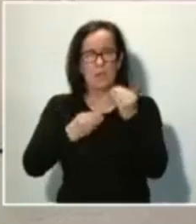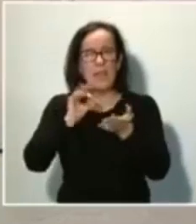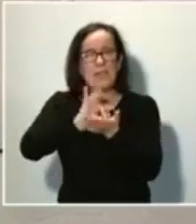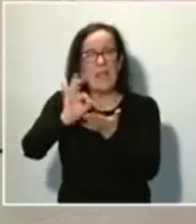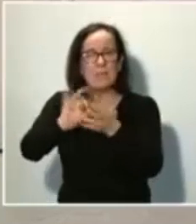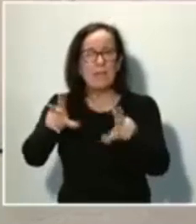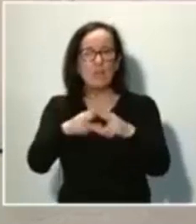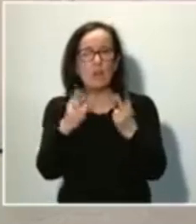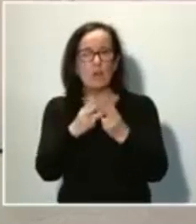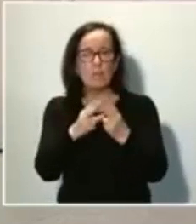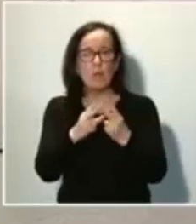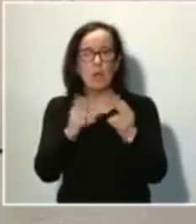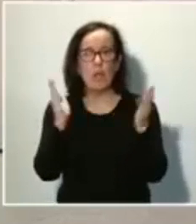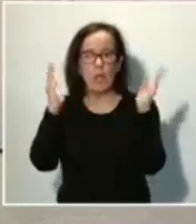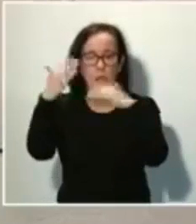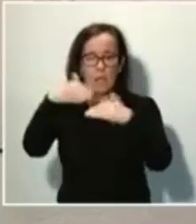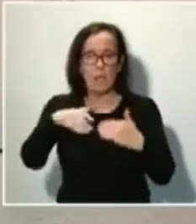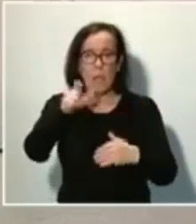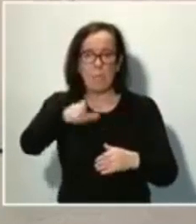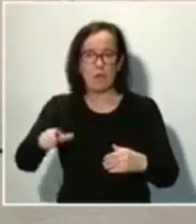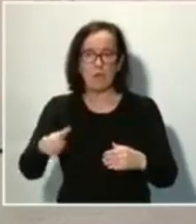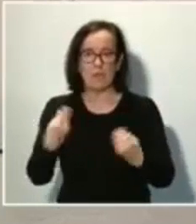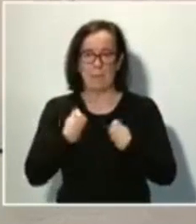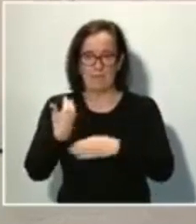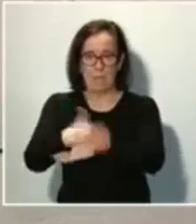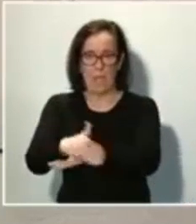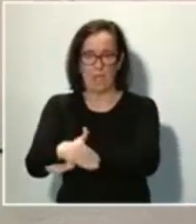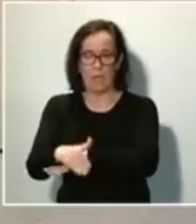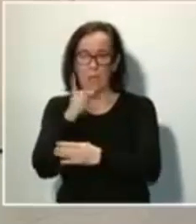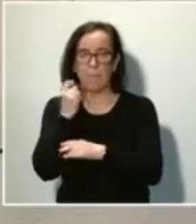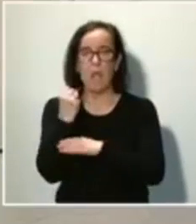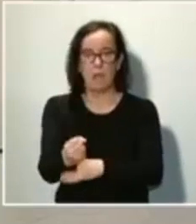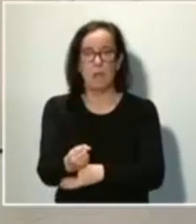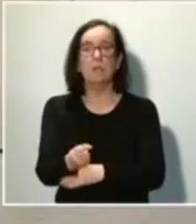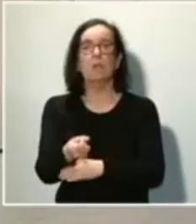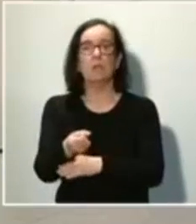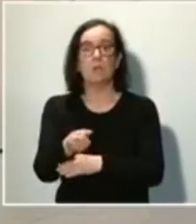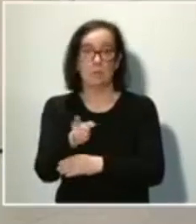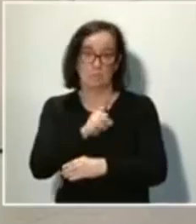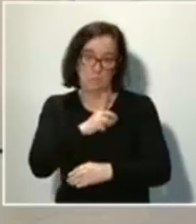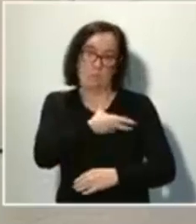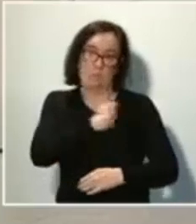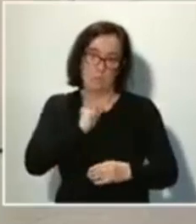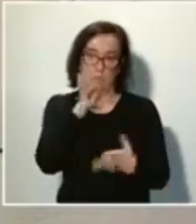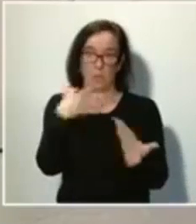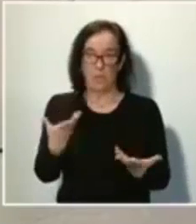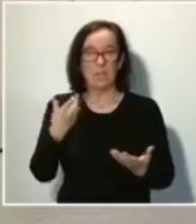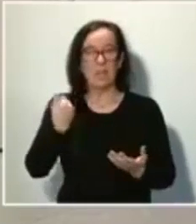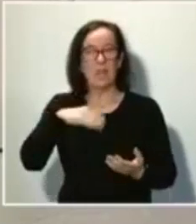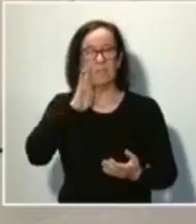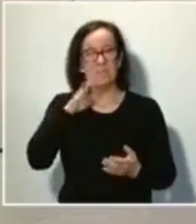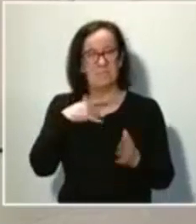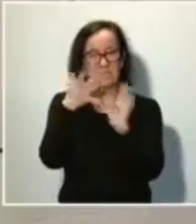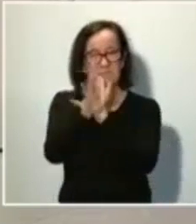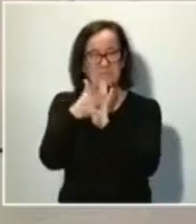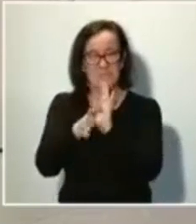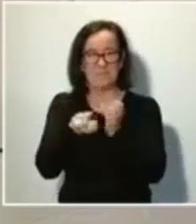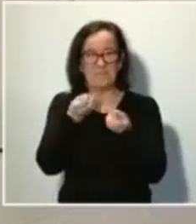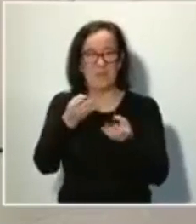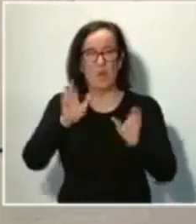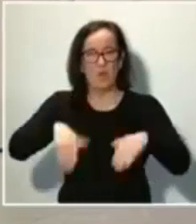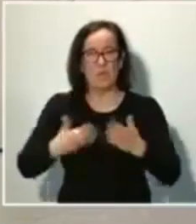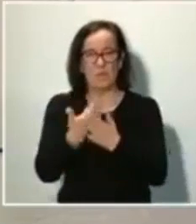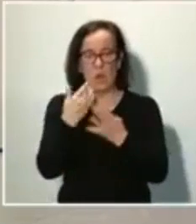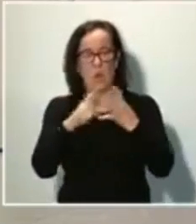para asistir a las personas sin hogar con el apoyo de las Fuerzas Armadas, cumpliendo, como ya comunicamos en los últimos días, cuatro